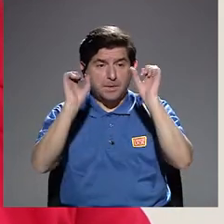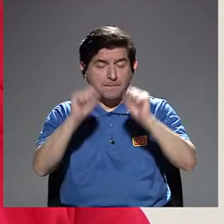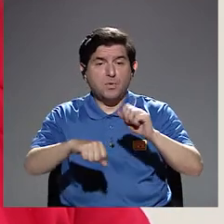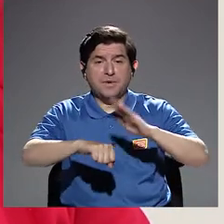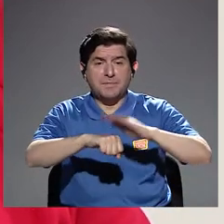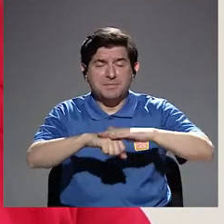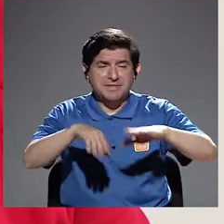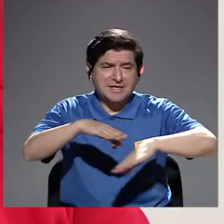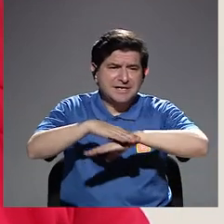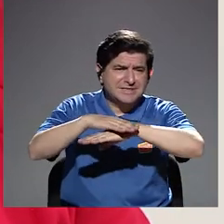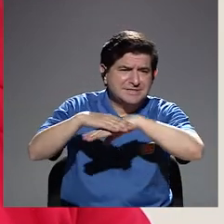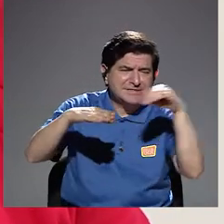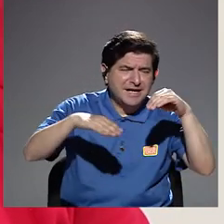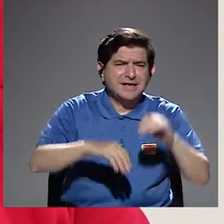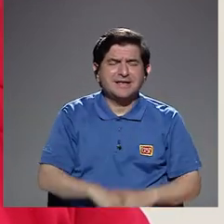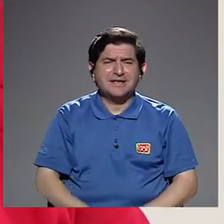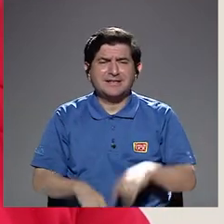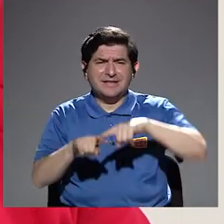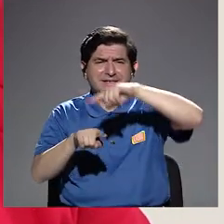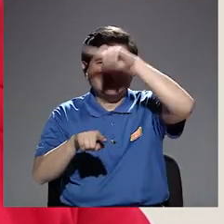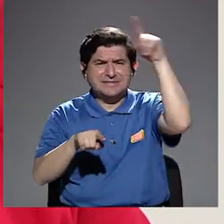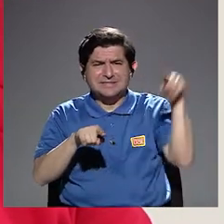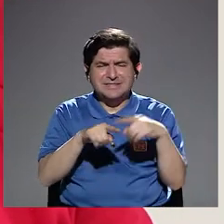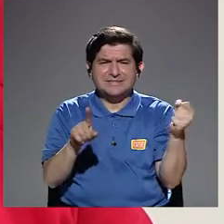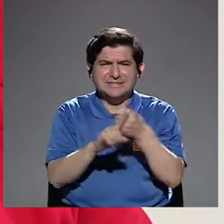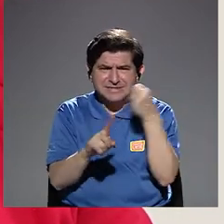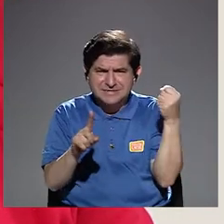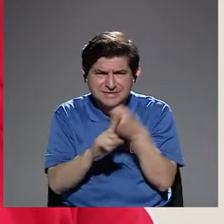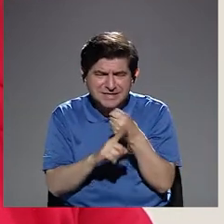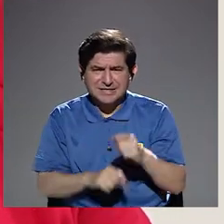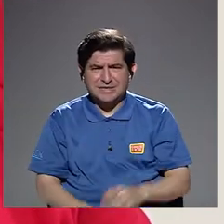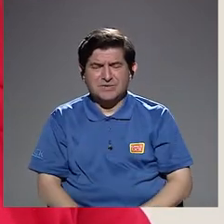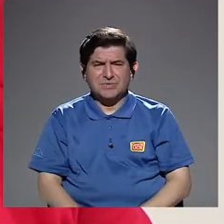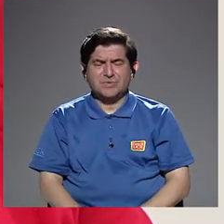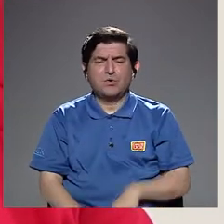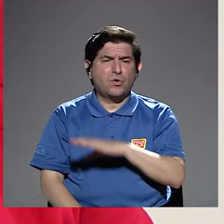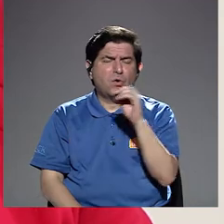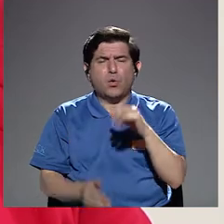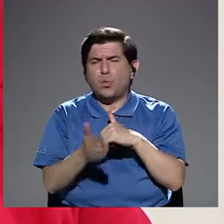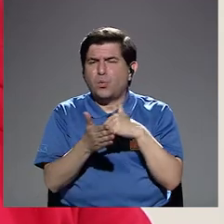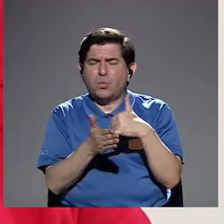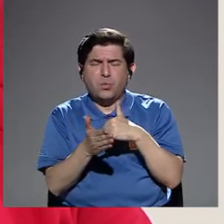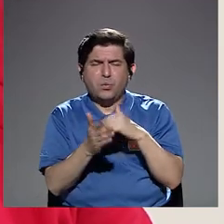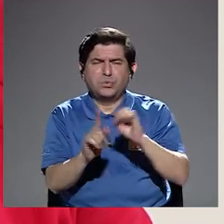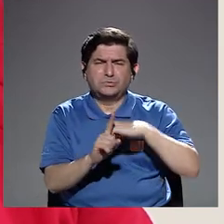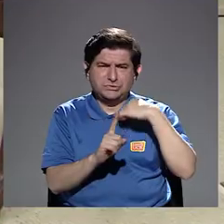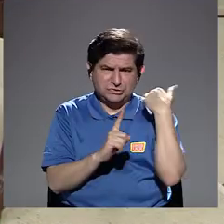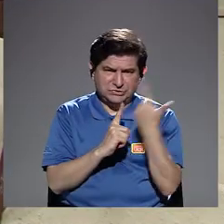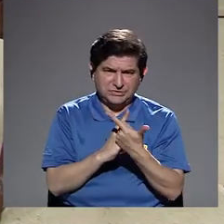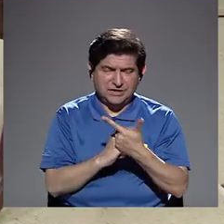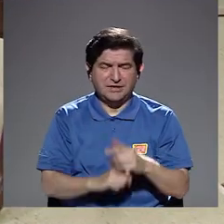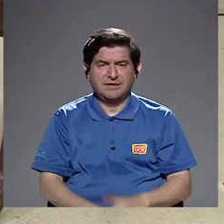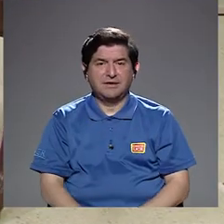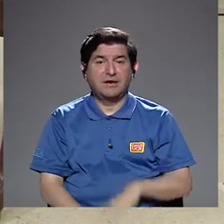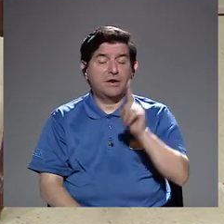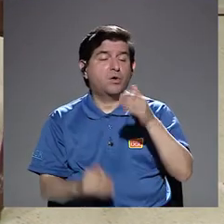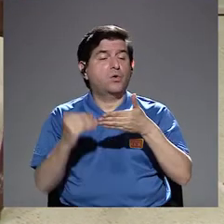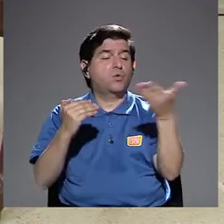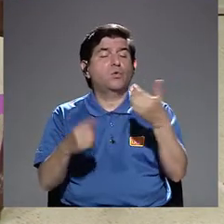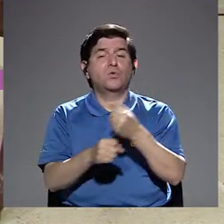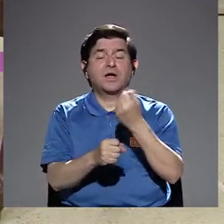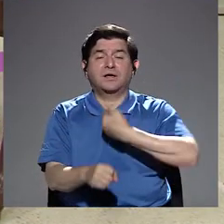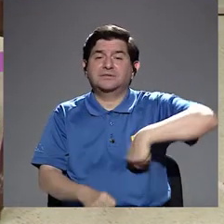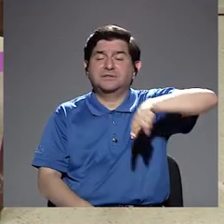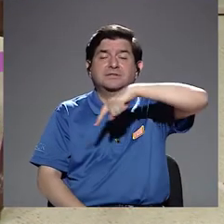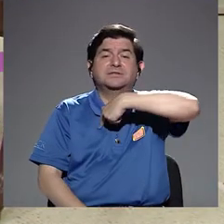pueden sacar de círculos de violencia, ¿verdad?, de vulnerabilidades sociales. Una de las cosas que